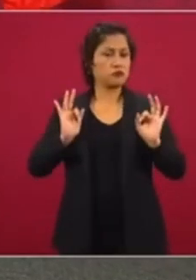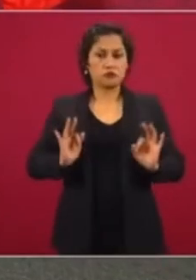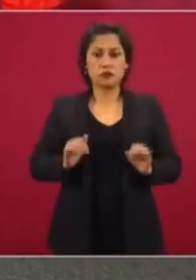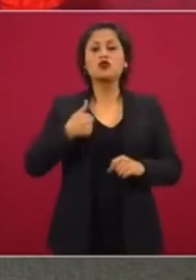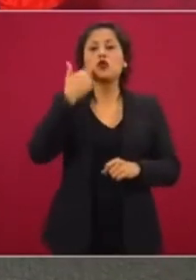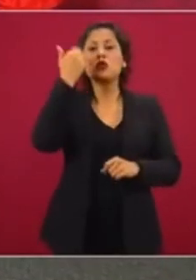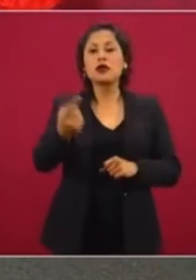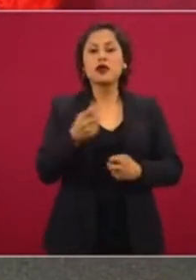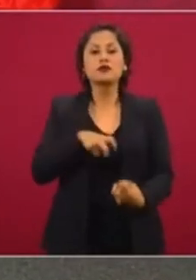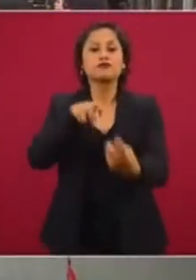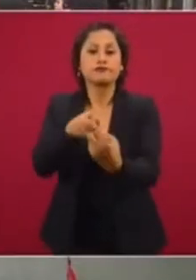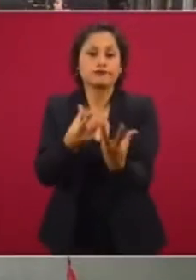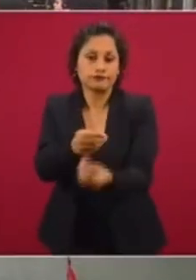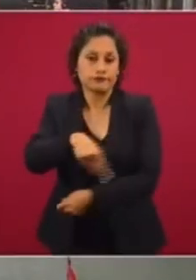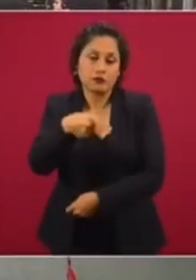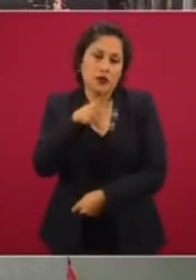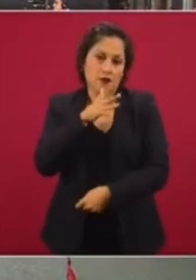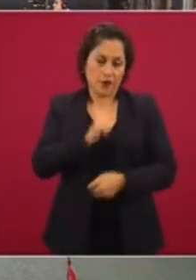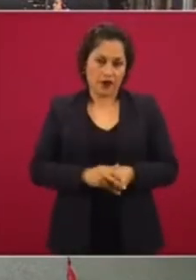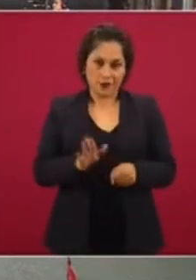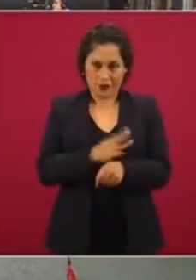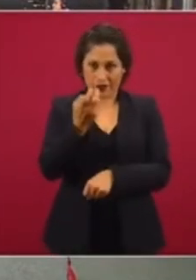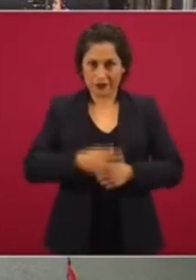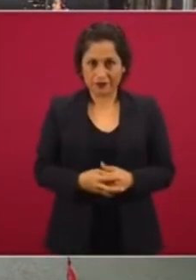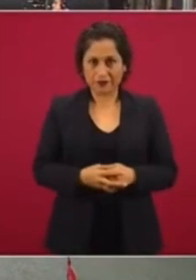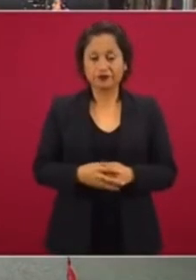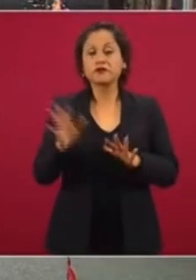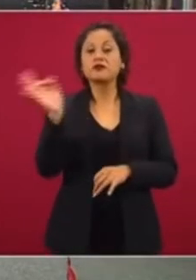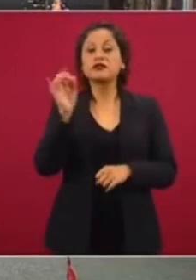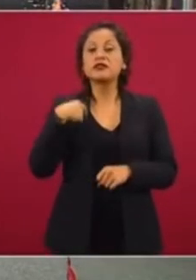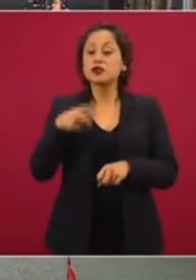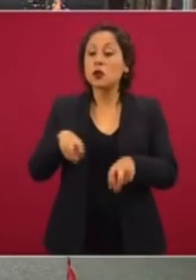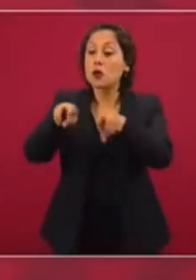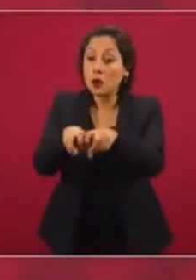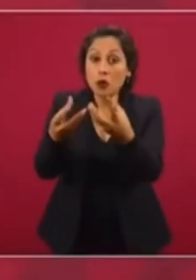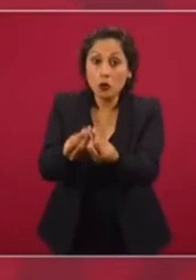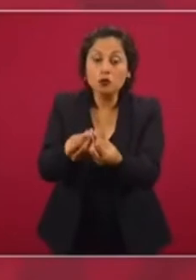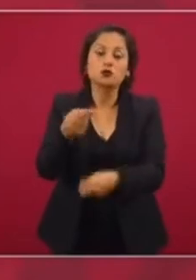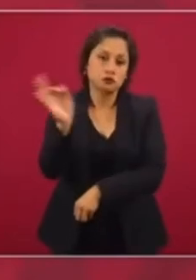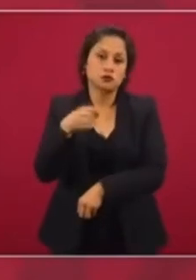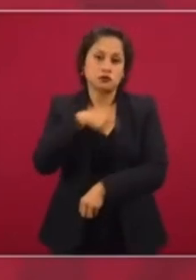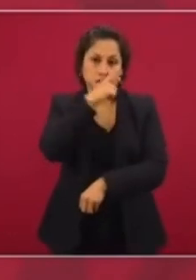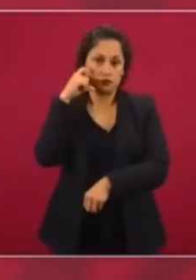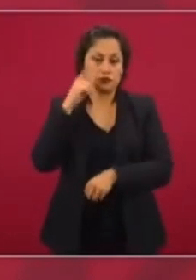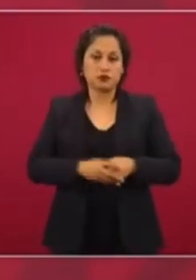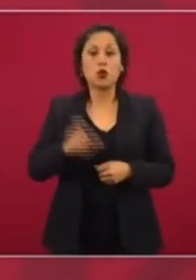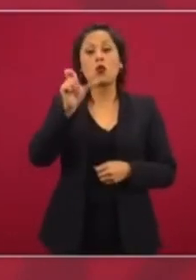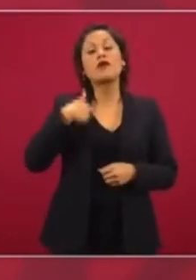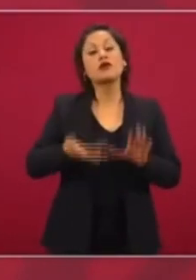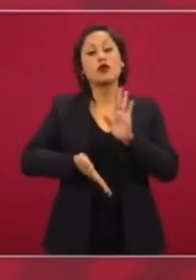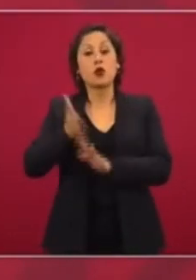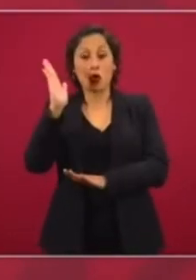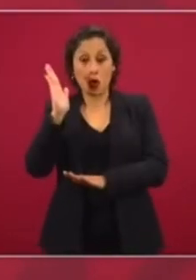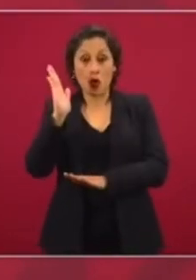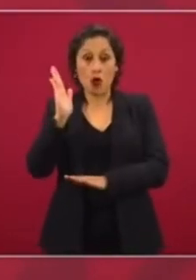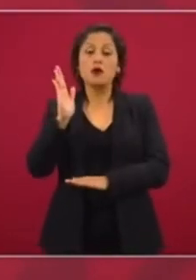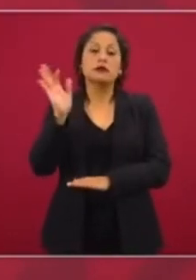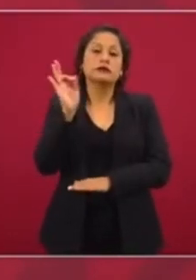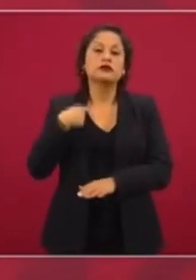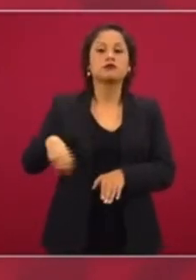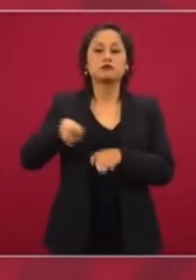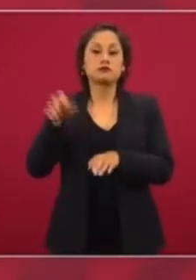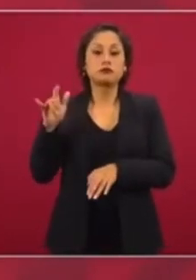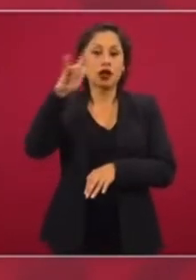estar ahí junto con ustedes, no puedo, por eso. Si estuviese yo ahí, a lo mejor sí tendría yo que estar. Cuando yo viajo y voy en el avión, me pongo